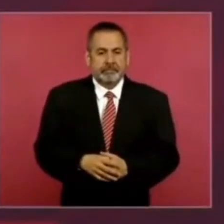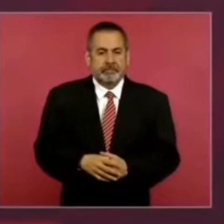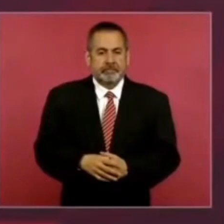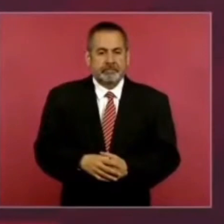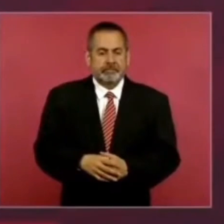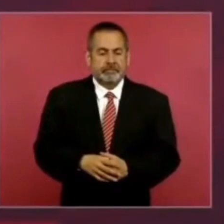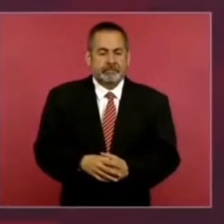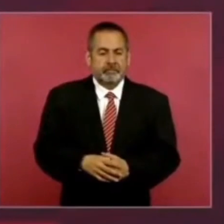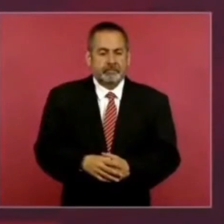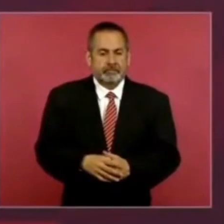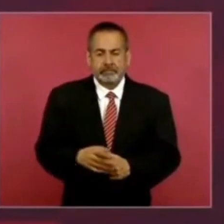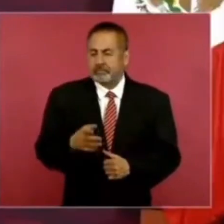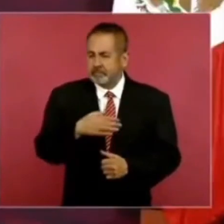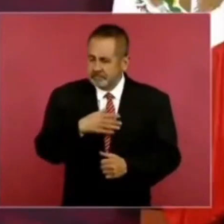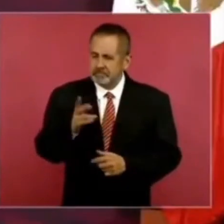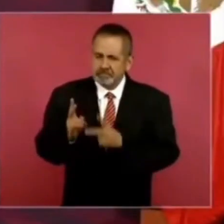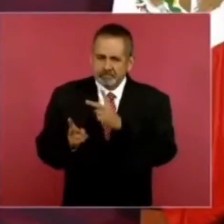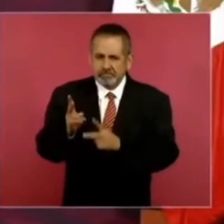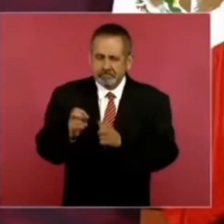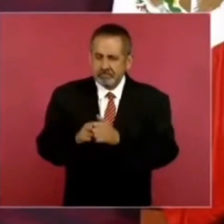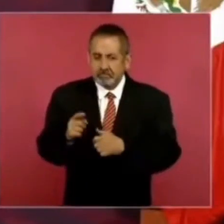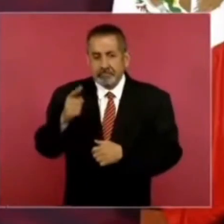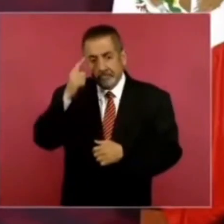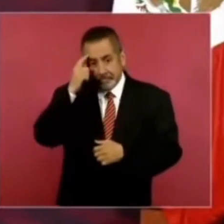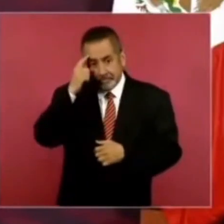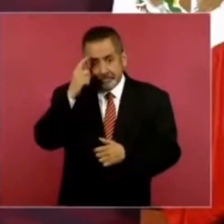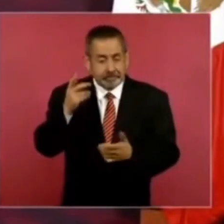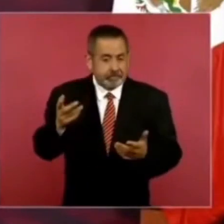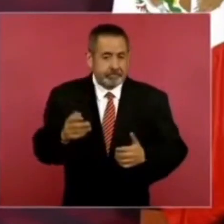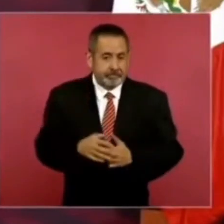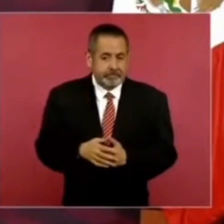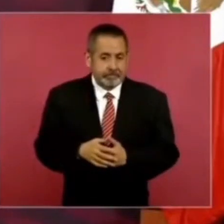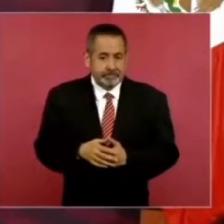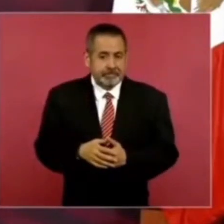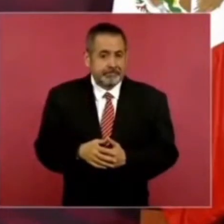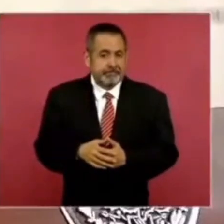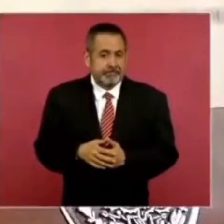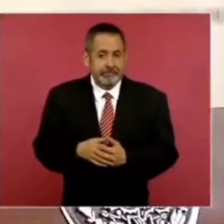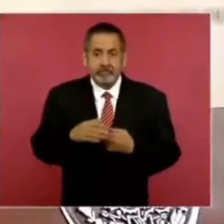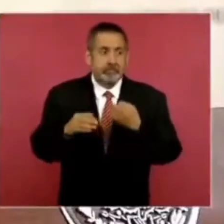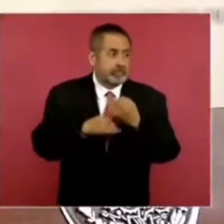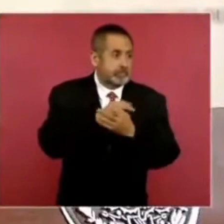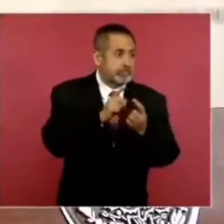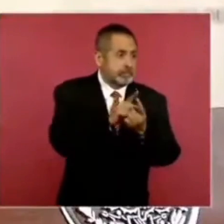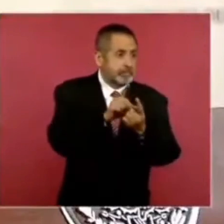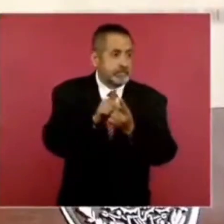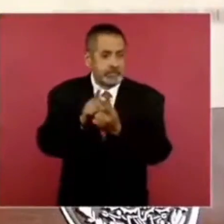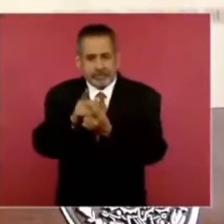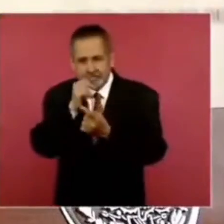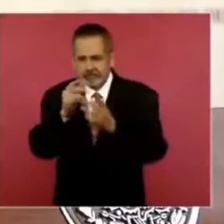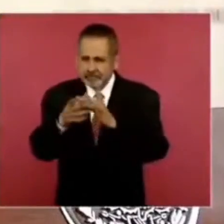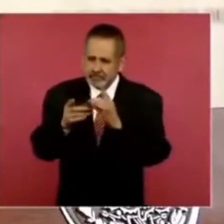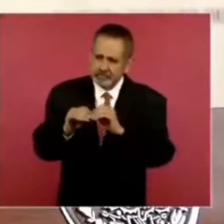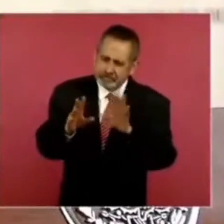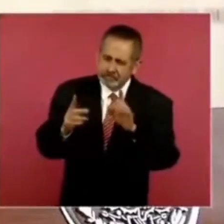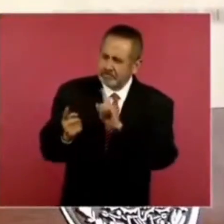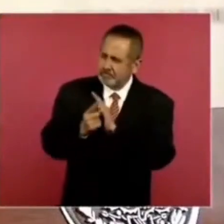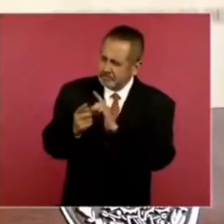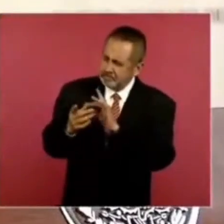qué bueno que platicamos porque no lo puedo hacer con todos para aclararles